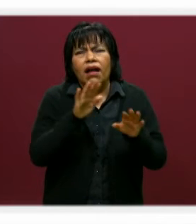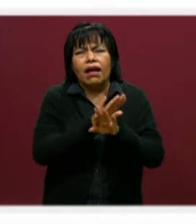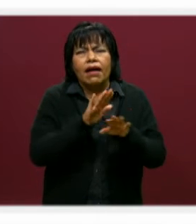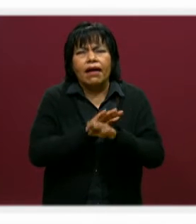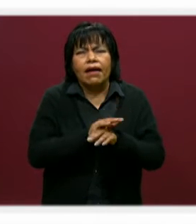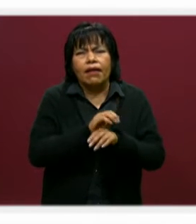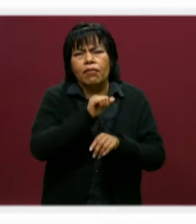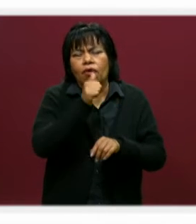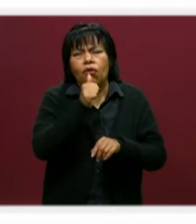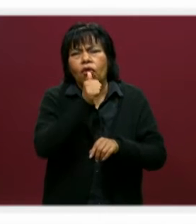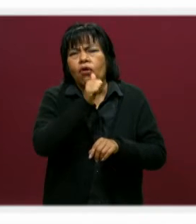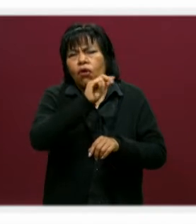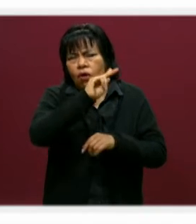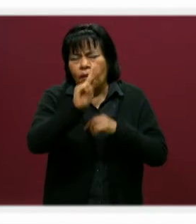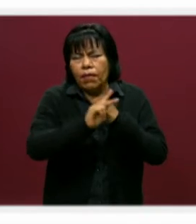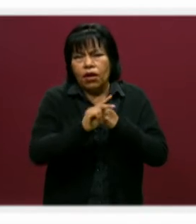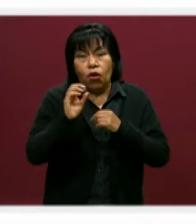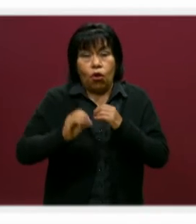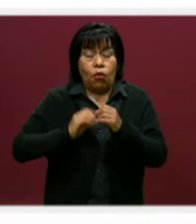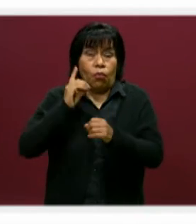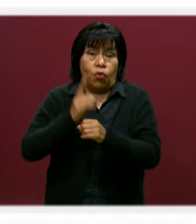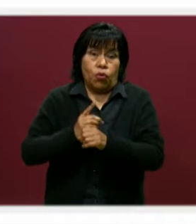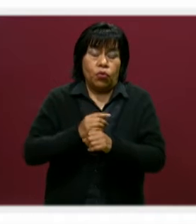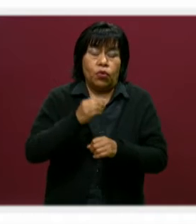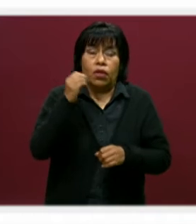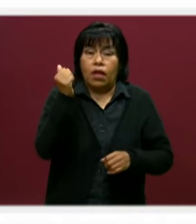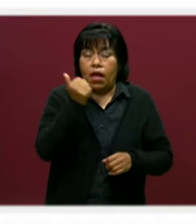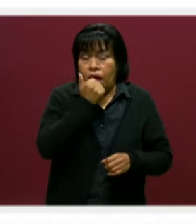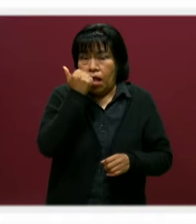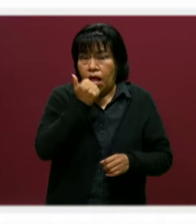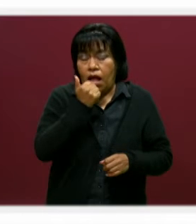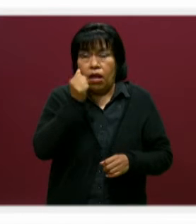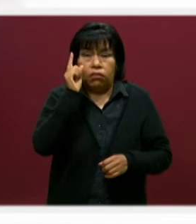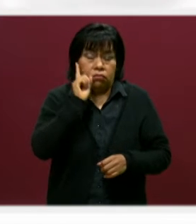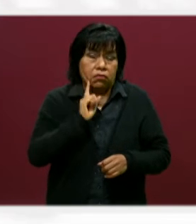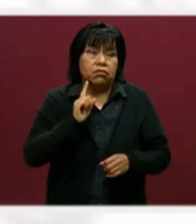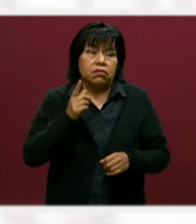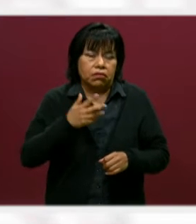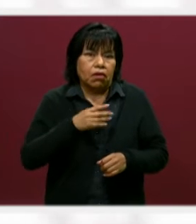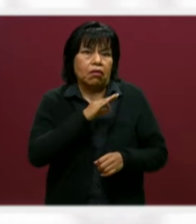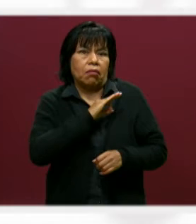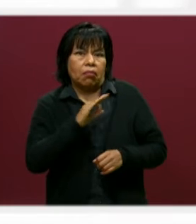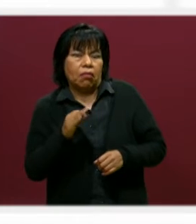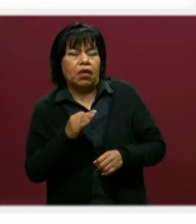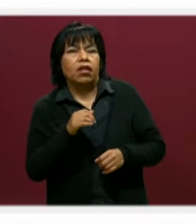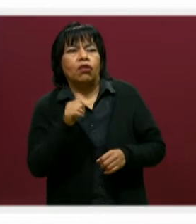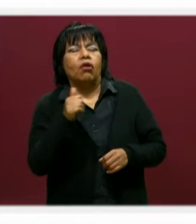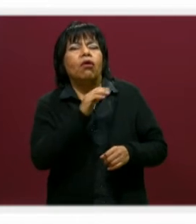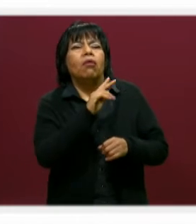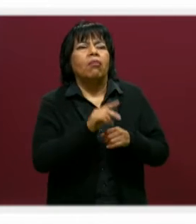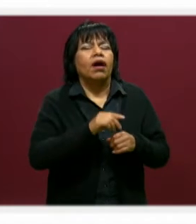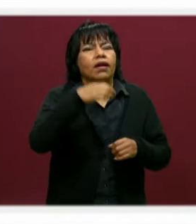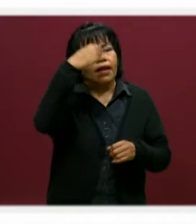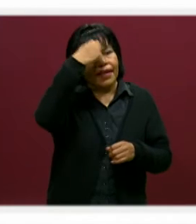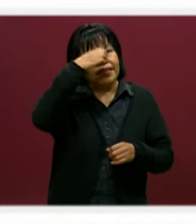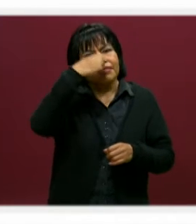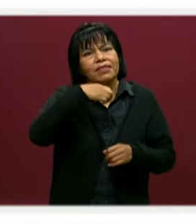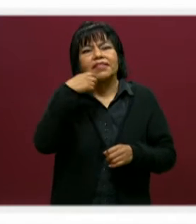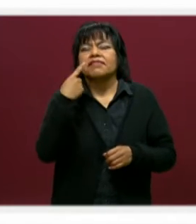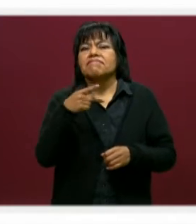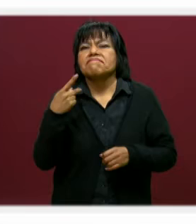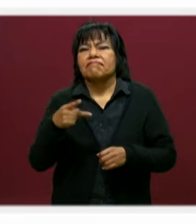oportunidades que tienen los y las jóvenes de poder hacer y ejercer en otro país, tener experiencias.